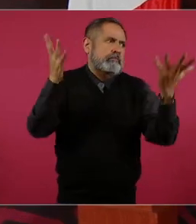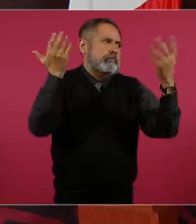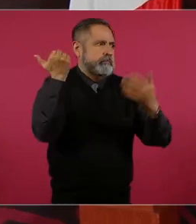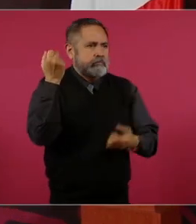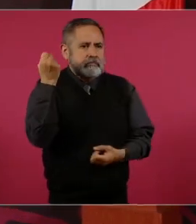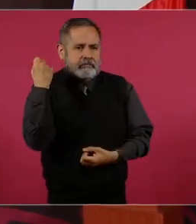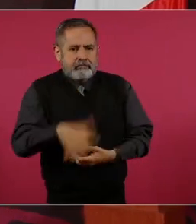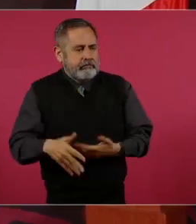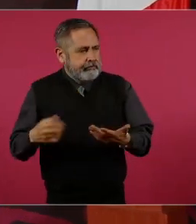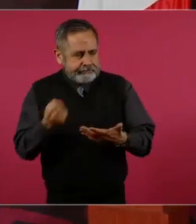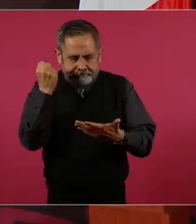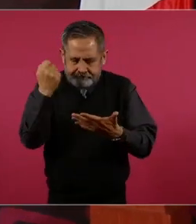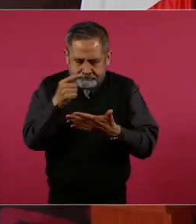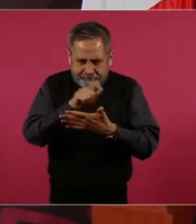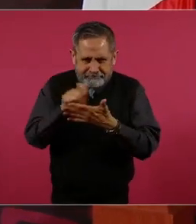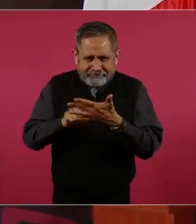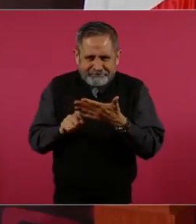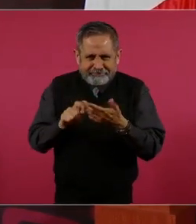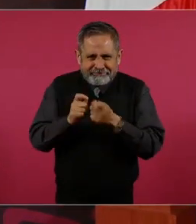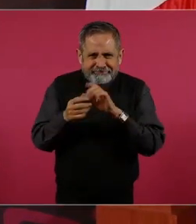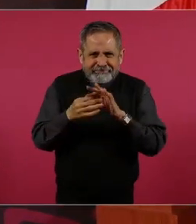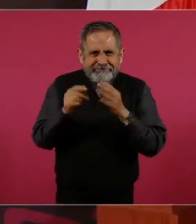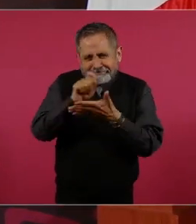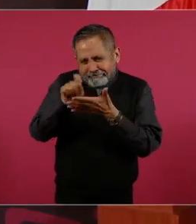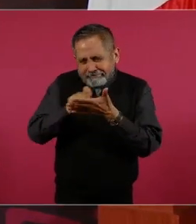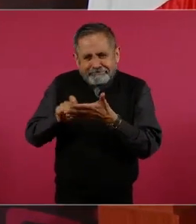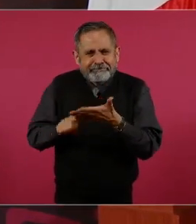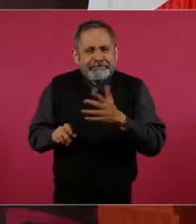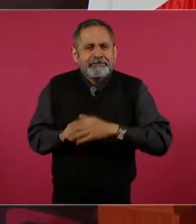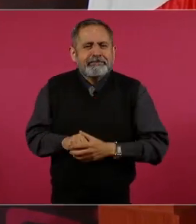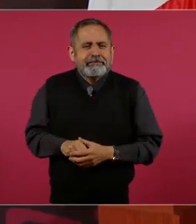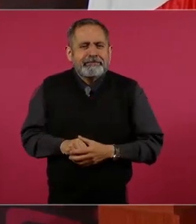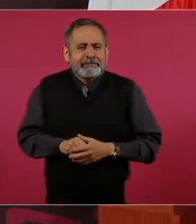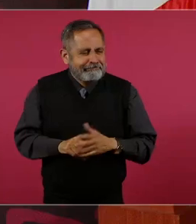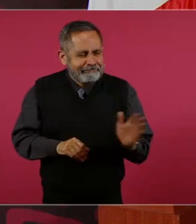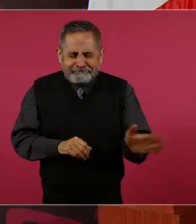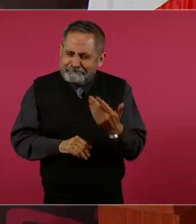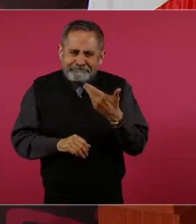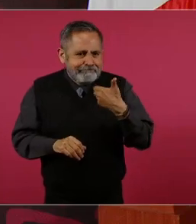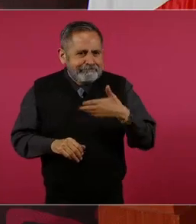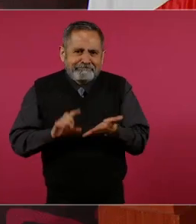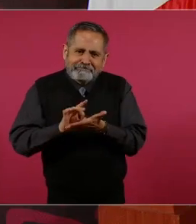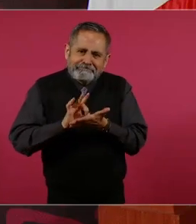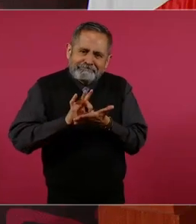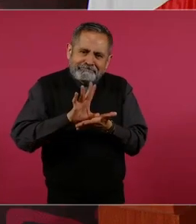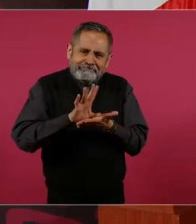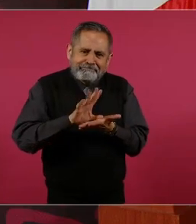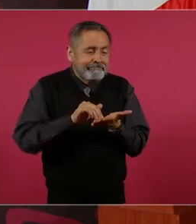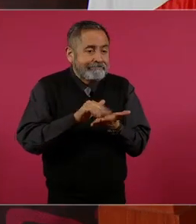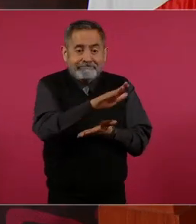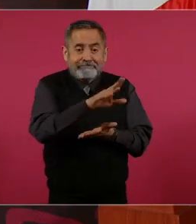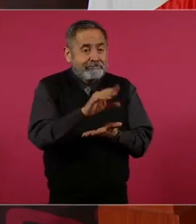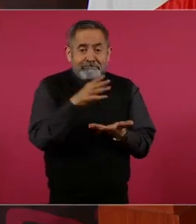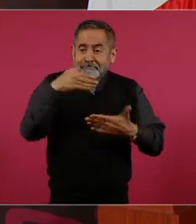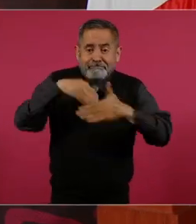Y ya que ya estaban dando sus llaves, y ya sabes, ¿no? Y vámonos para atrás. Y dos días lo corrieron.